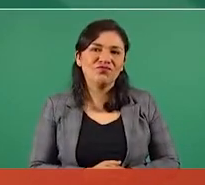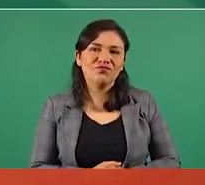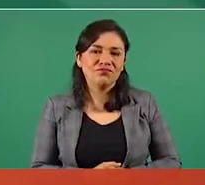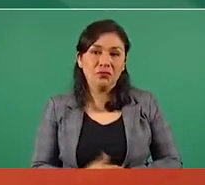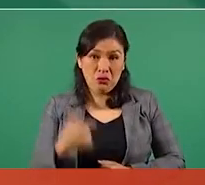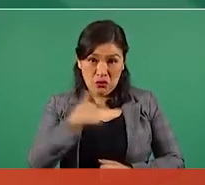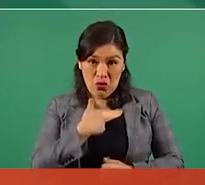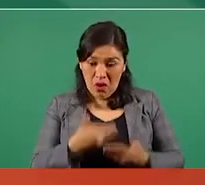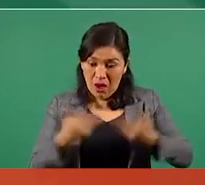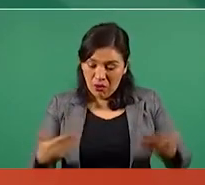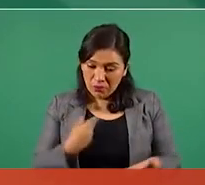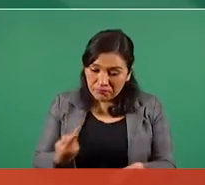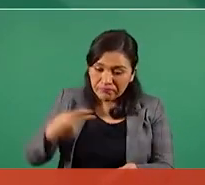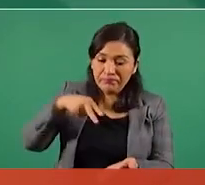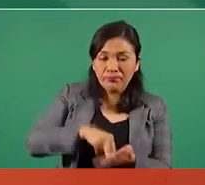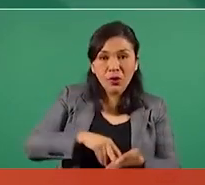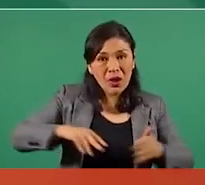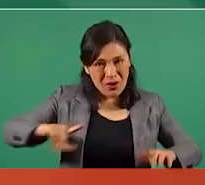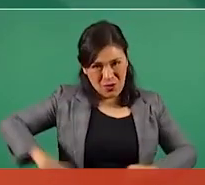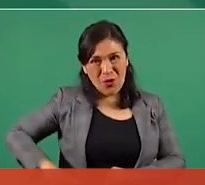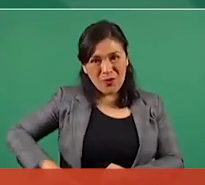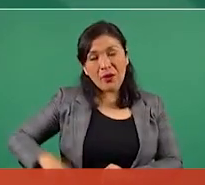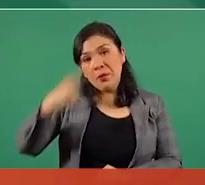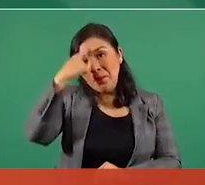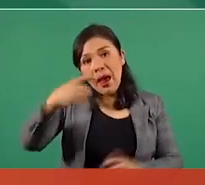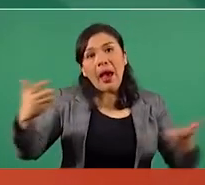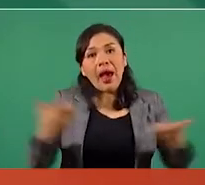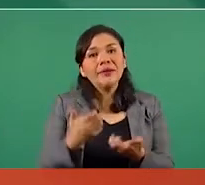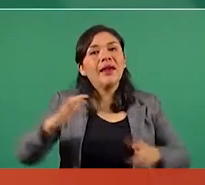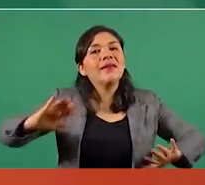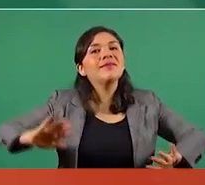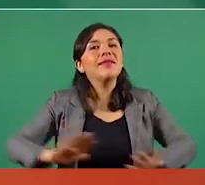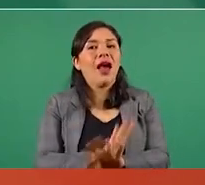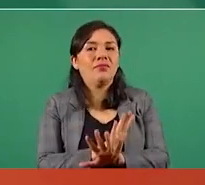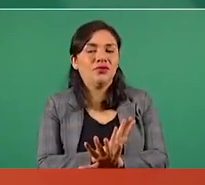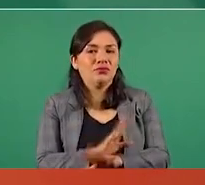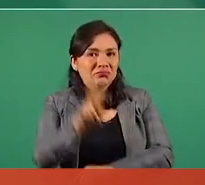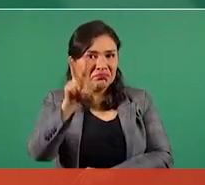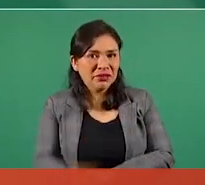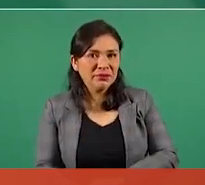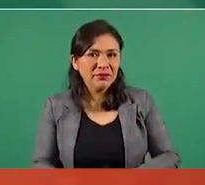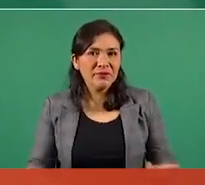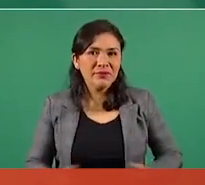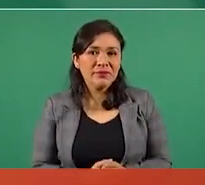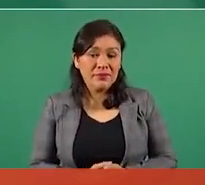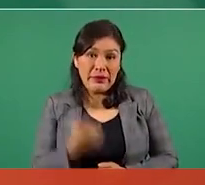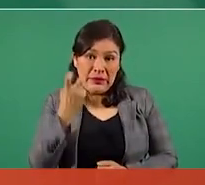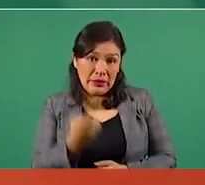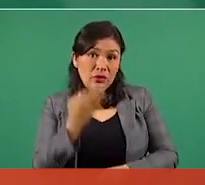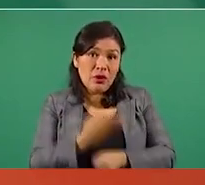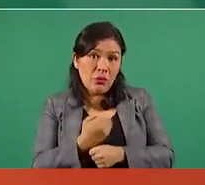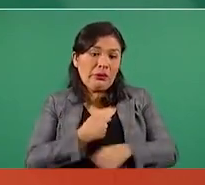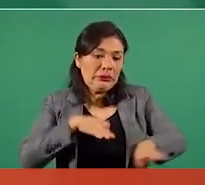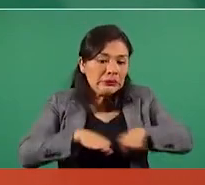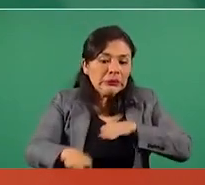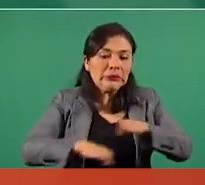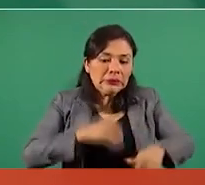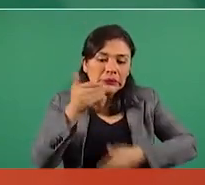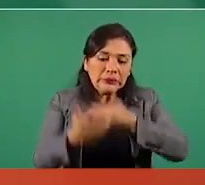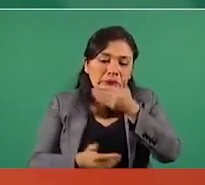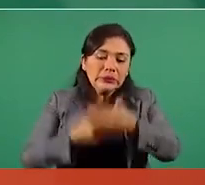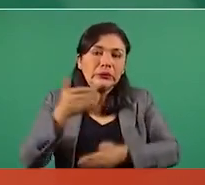llegamos aquí para transformar, para cambiar las cosas. Y eso es lo que estamos haciendo.